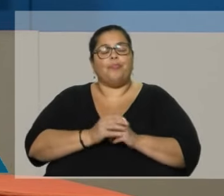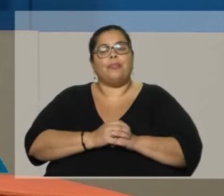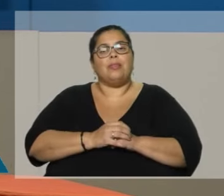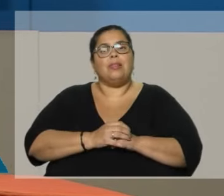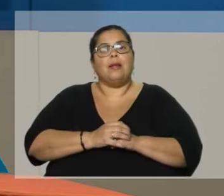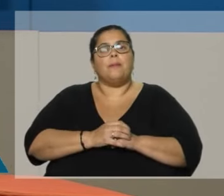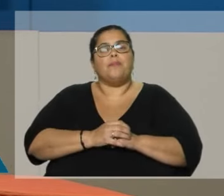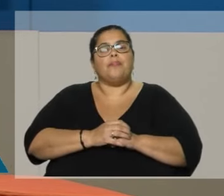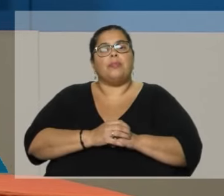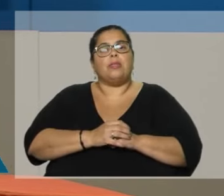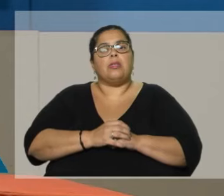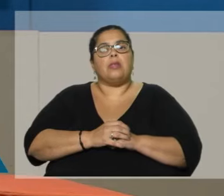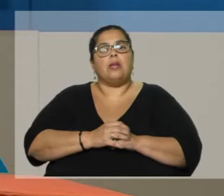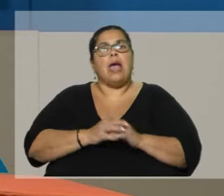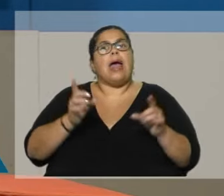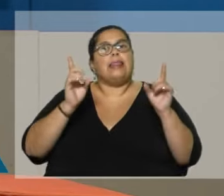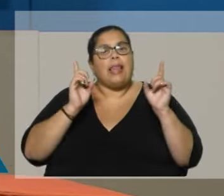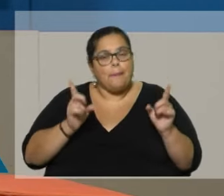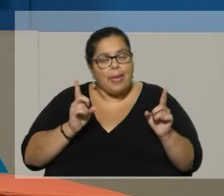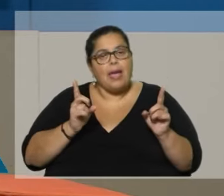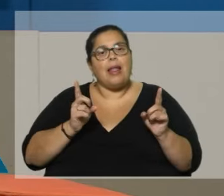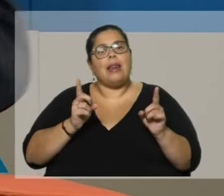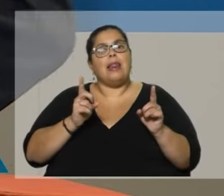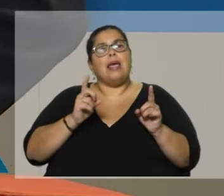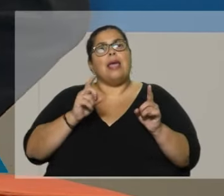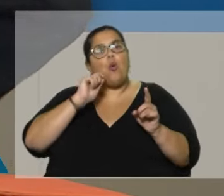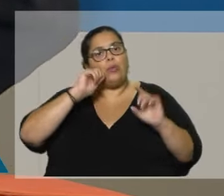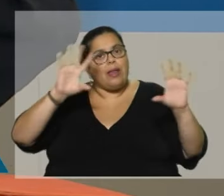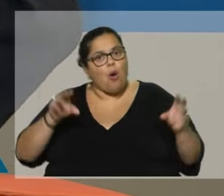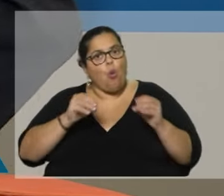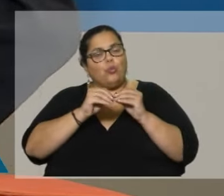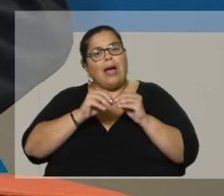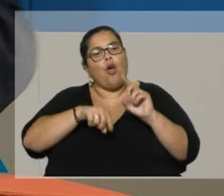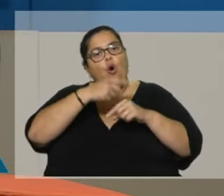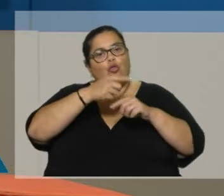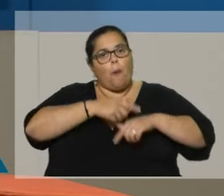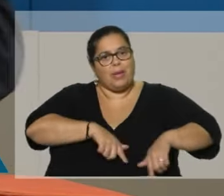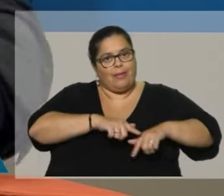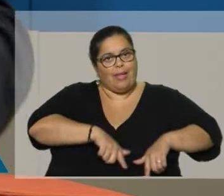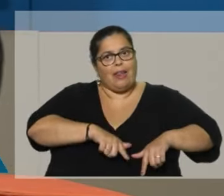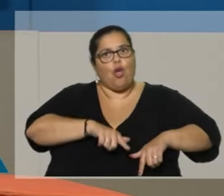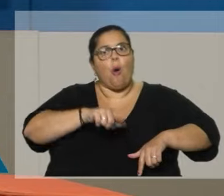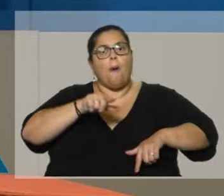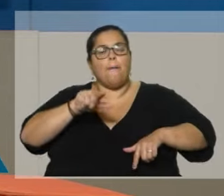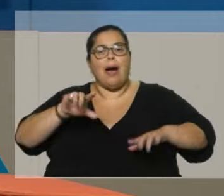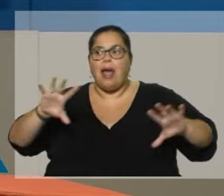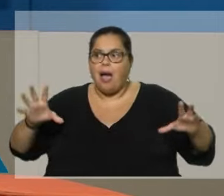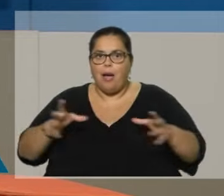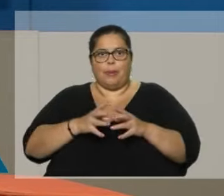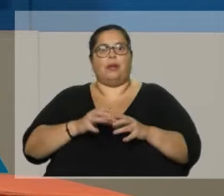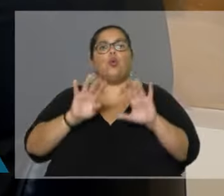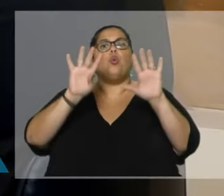en temas de justicia. Luego también fusionaríamos otros ministerios para dejarlos en 9, ¿no?